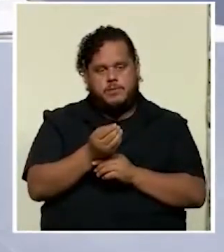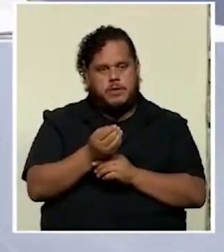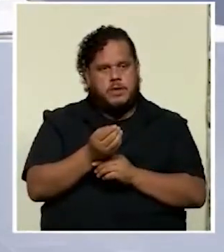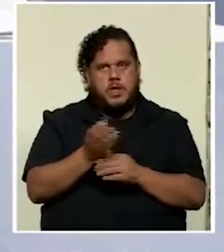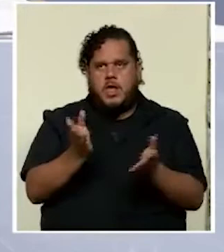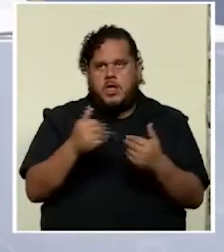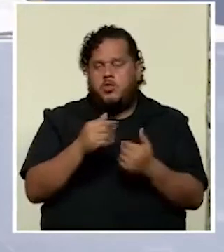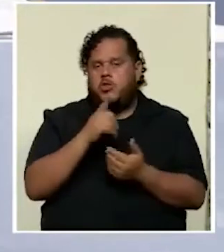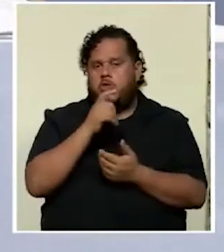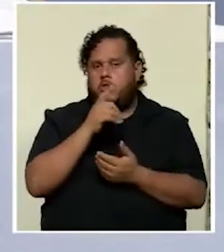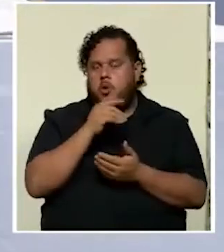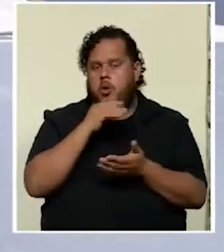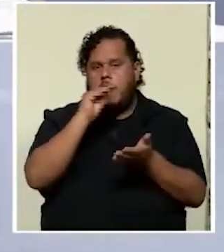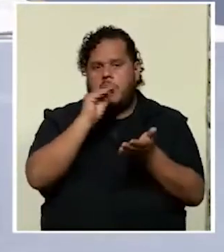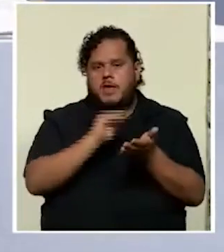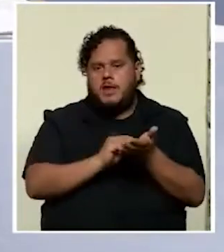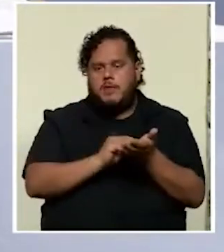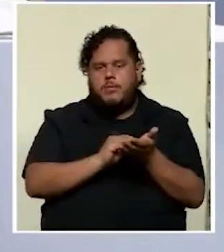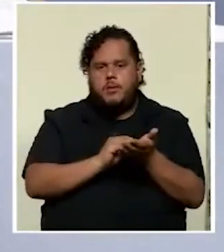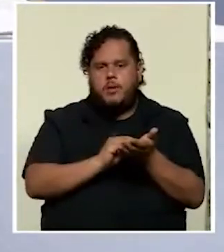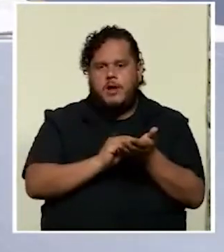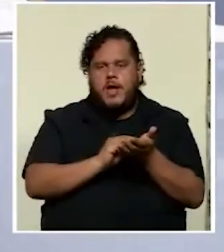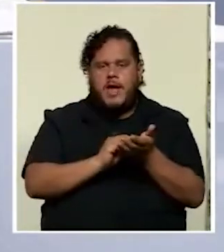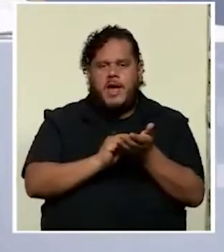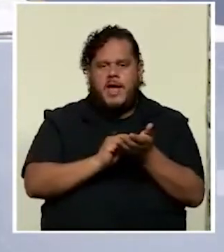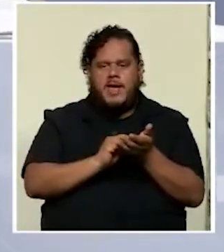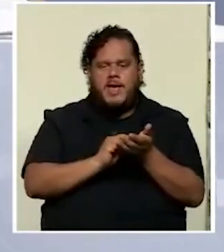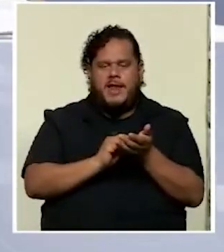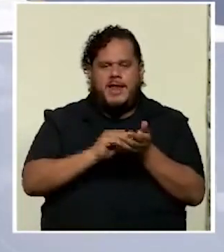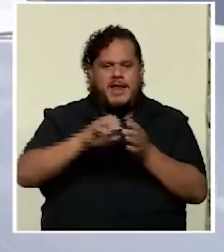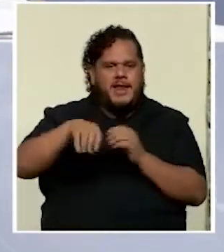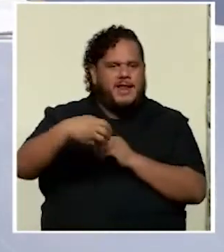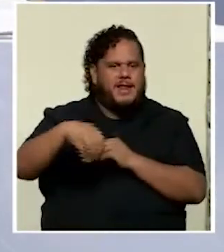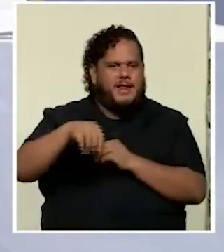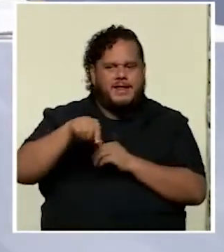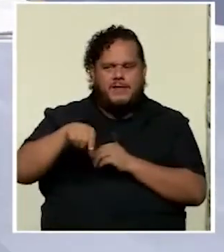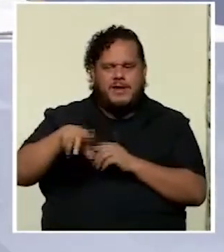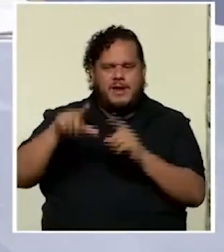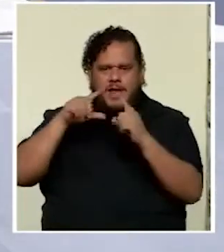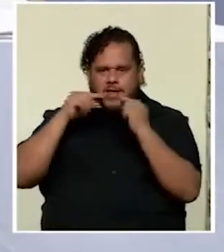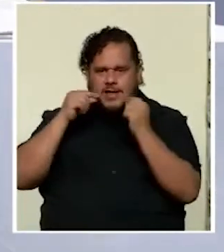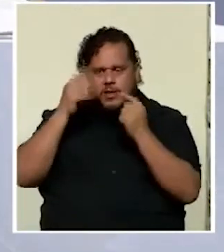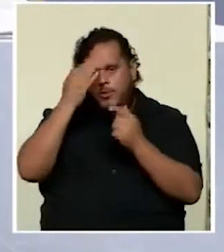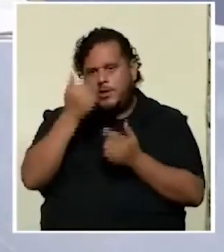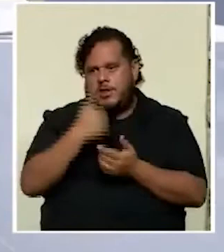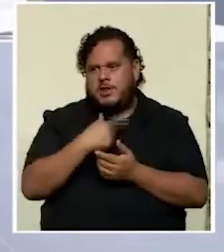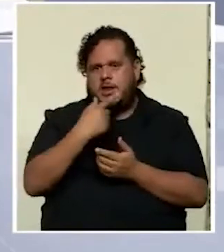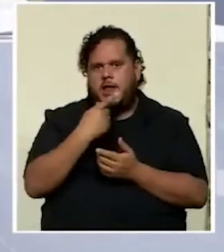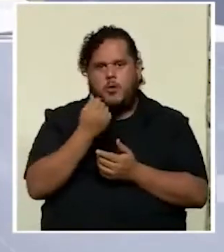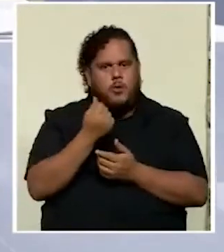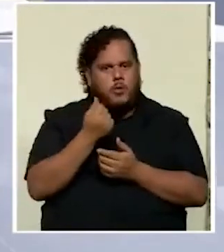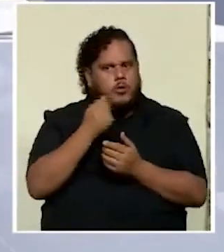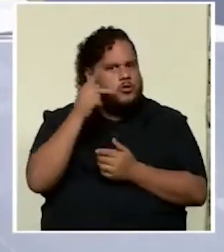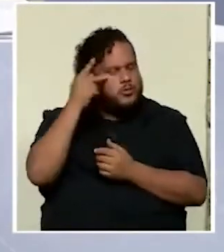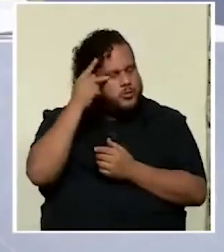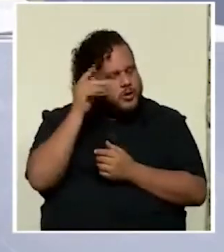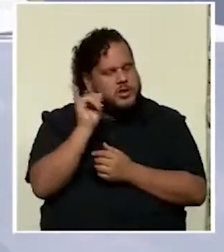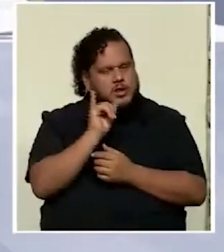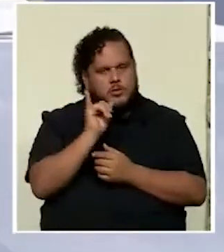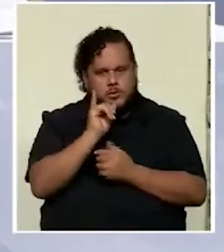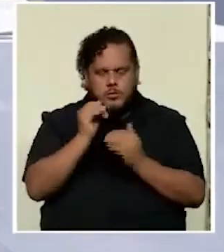hay quien le ponga el cascabel a ese gato porque tiene un costo político también altísimo